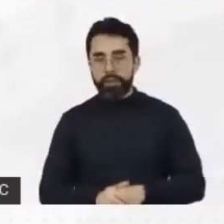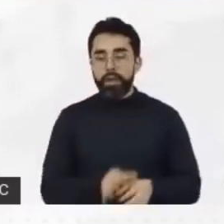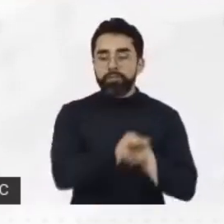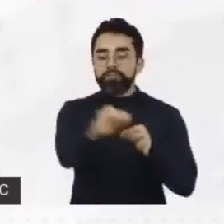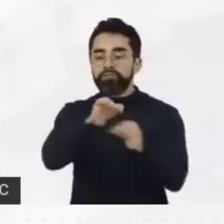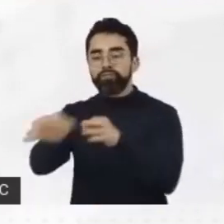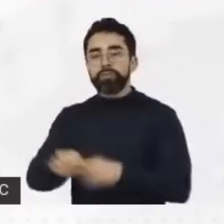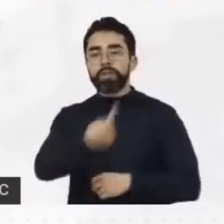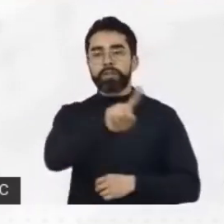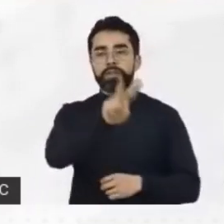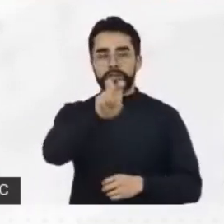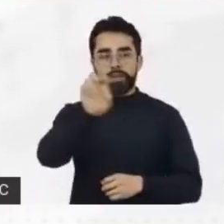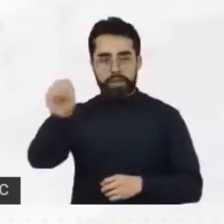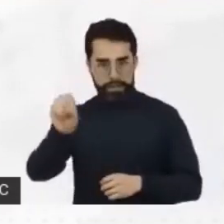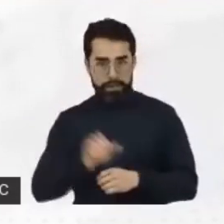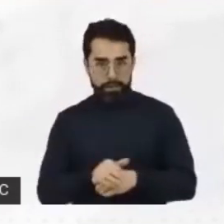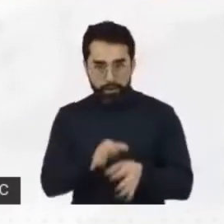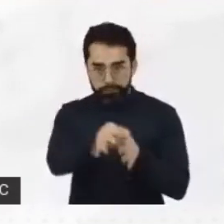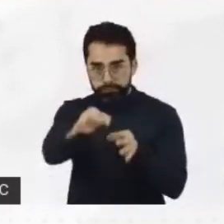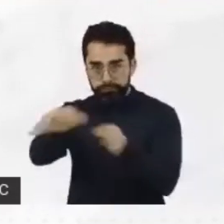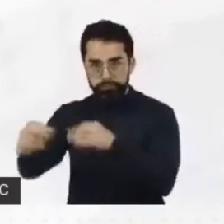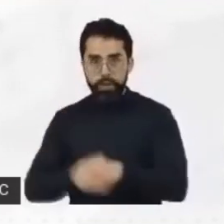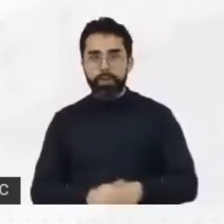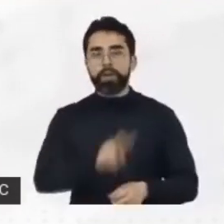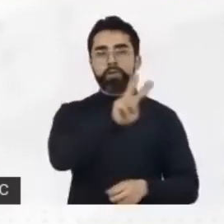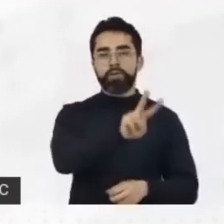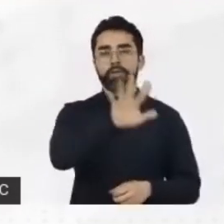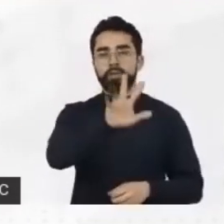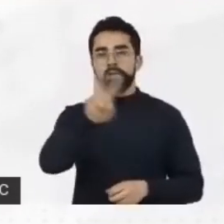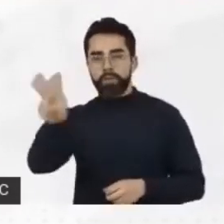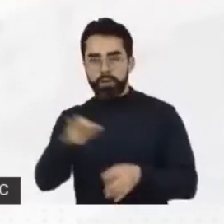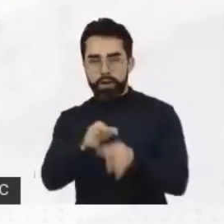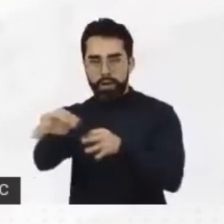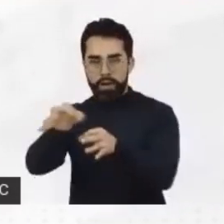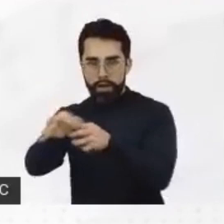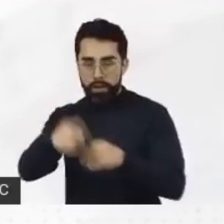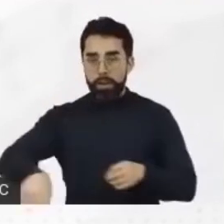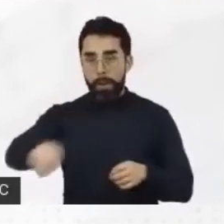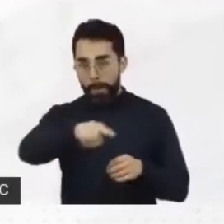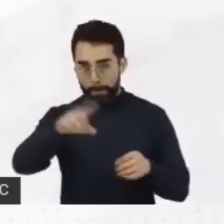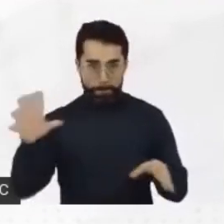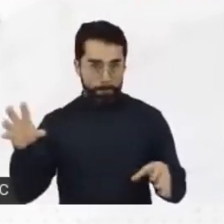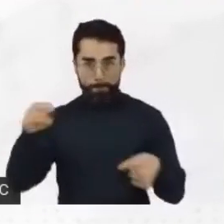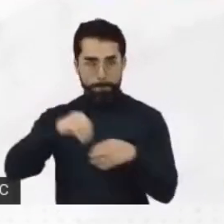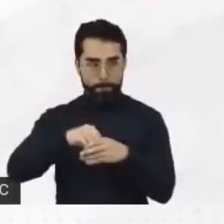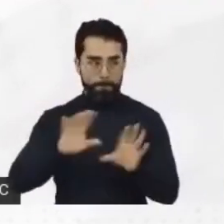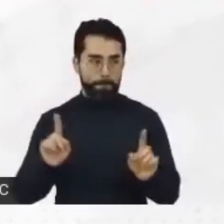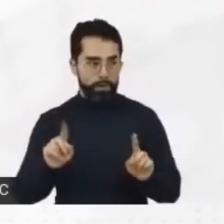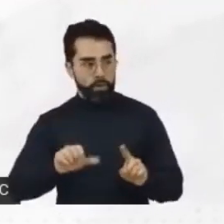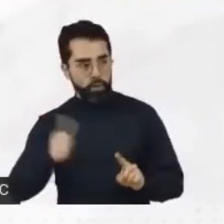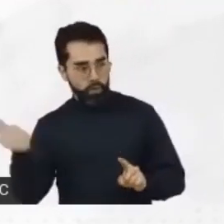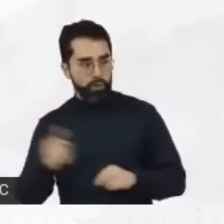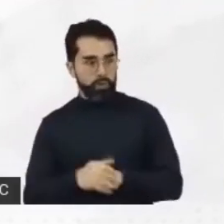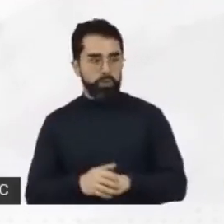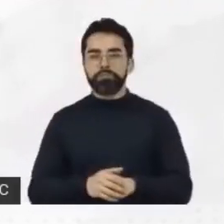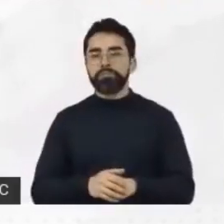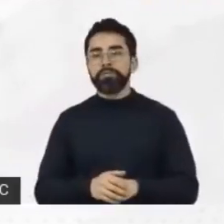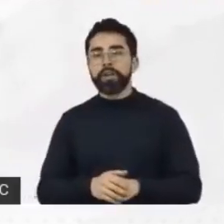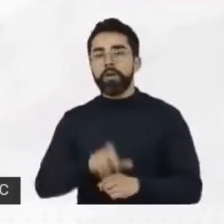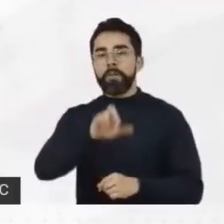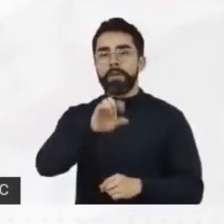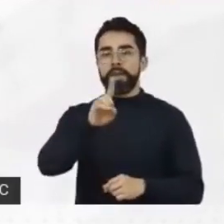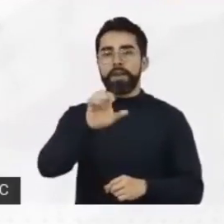PDE y a 252 municipios que no hacen parte de los desarrollos de confoque territorial.